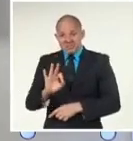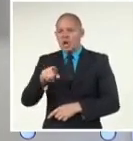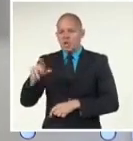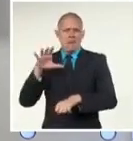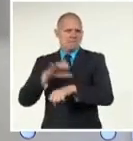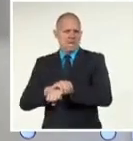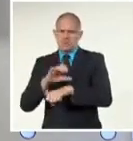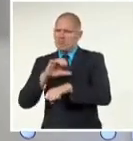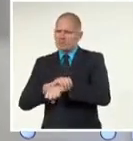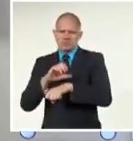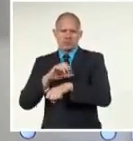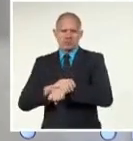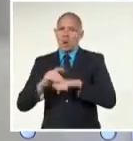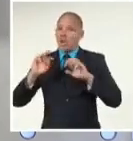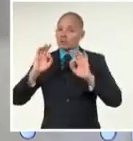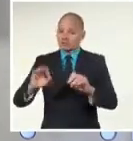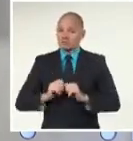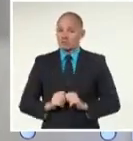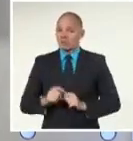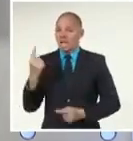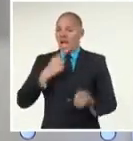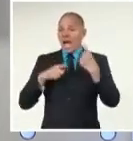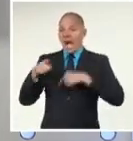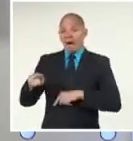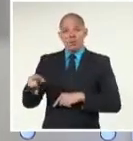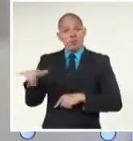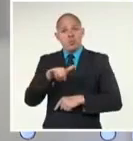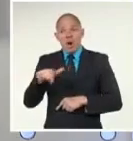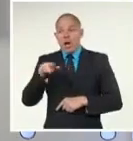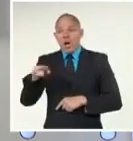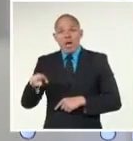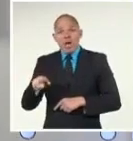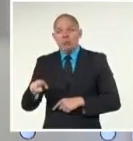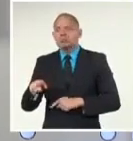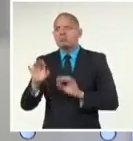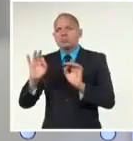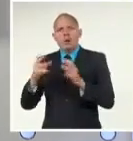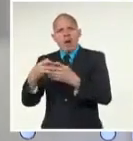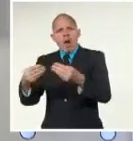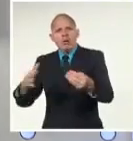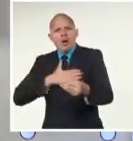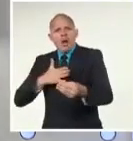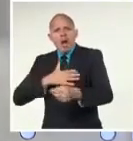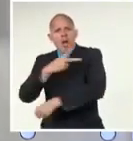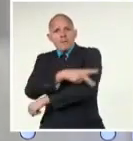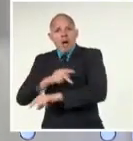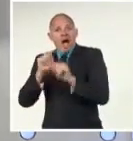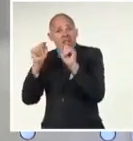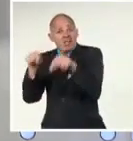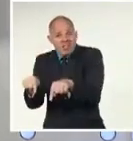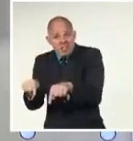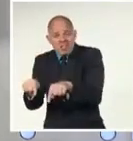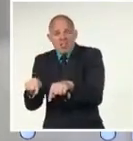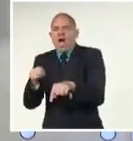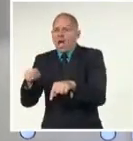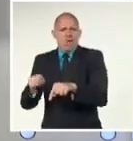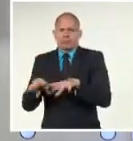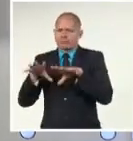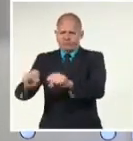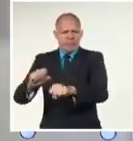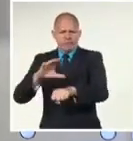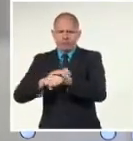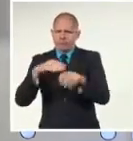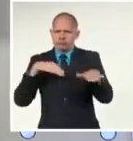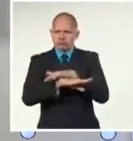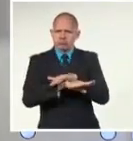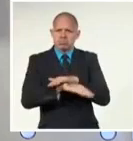Hablamos de personas presas en su propia tierra bajo la presencia ilegal de Israel. Tras la fuga de la cárcel de Gilboa,